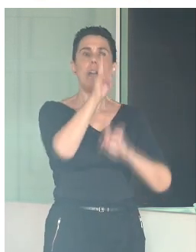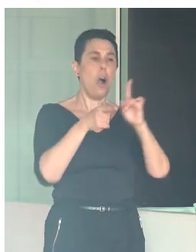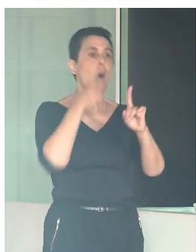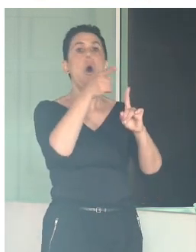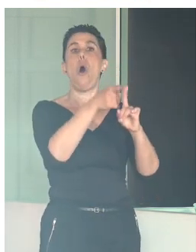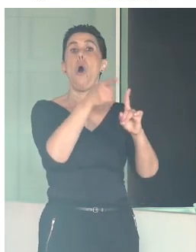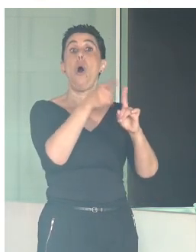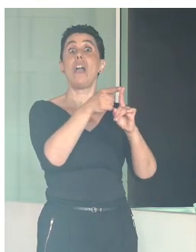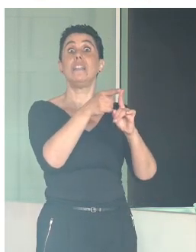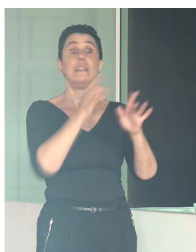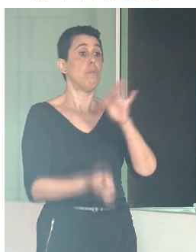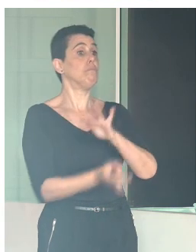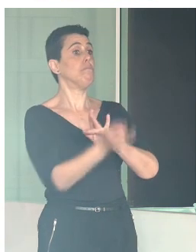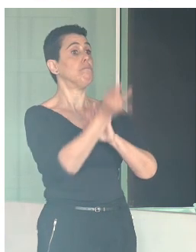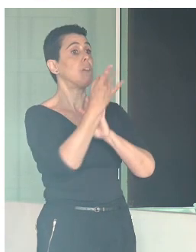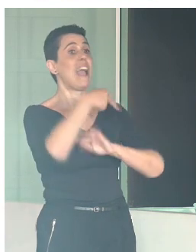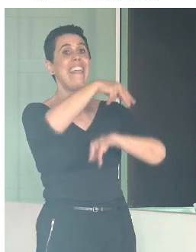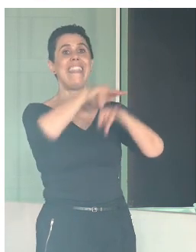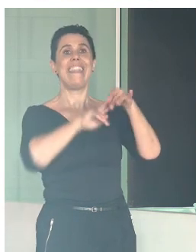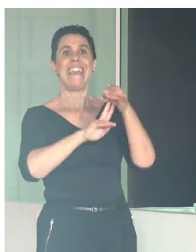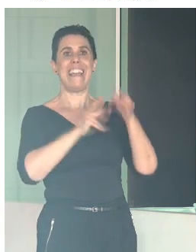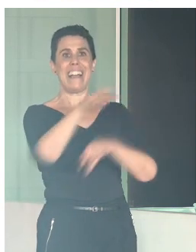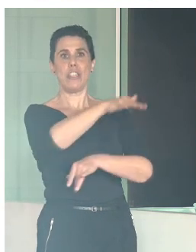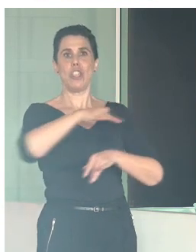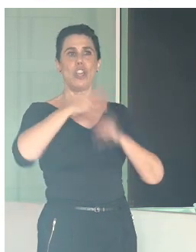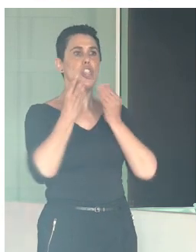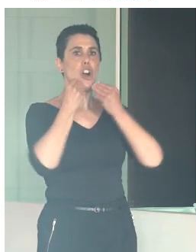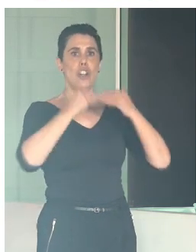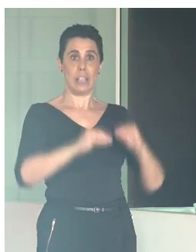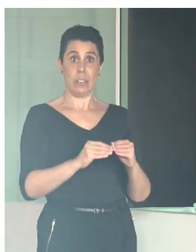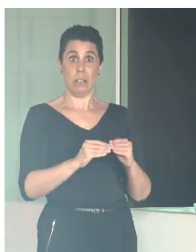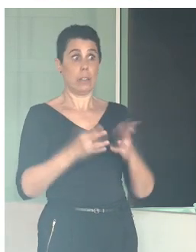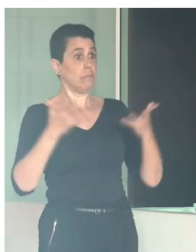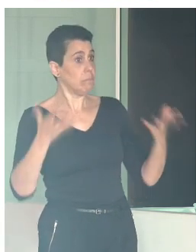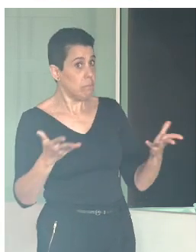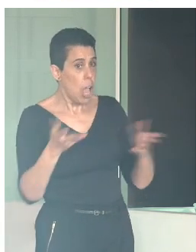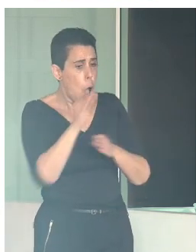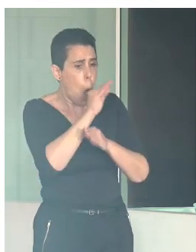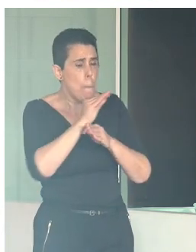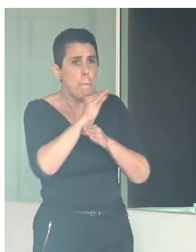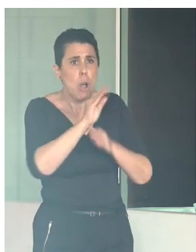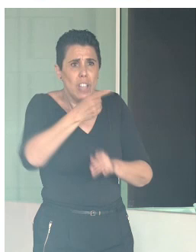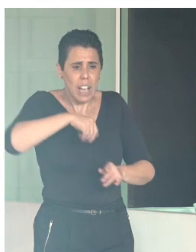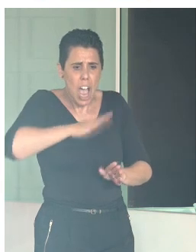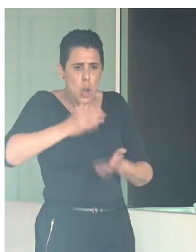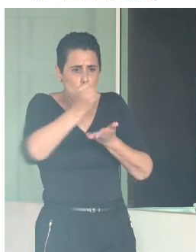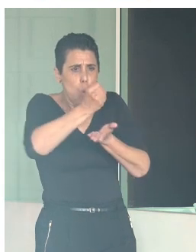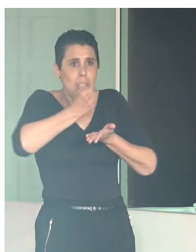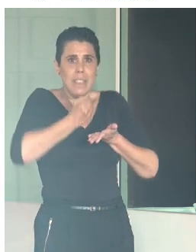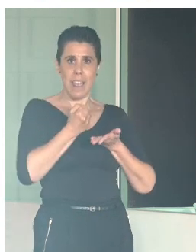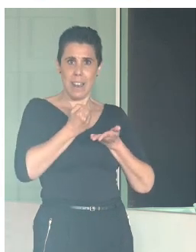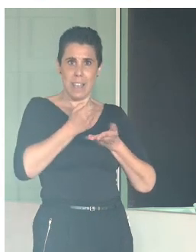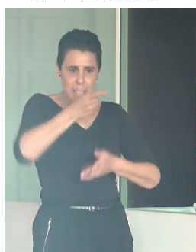una delegación de casco histórico en el Ayuntamiento de Córdoba. Proteger nuestro casco, proteger nuestro legado, hacerlo compatible con su uso diario